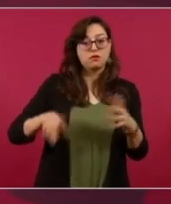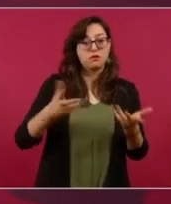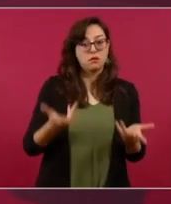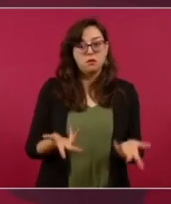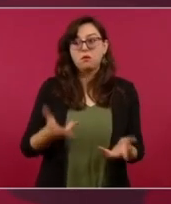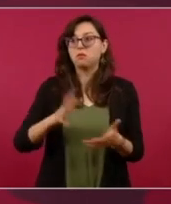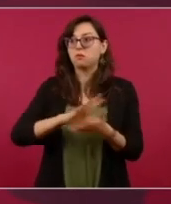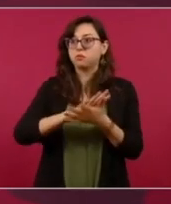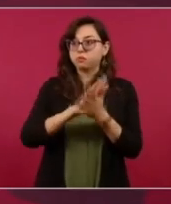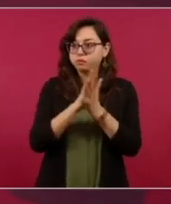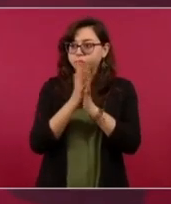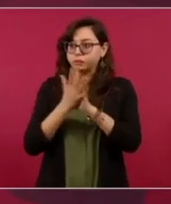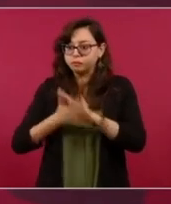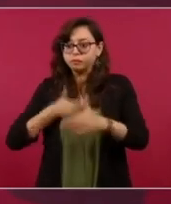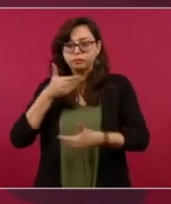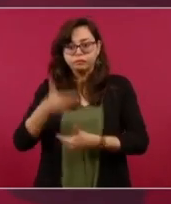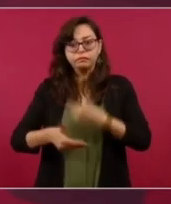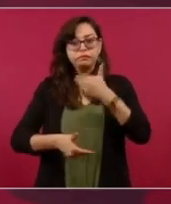se está